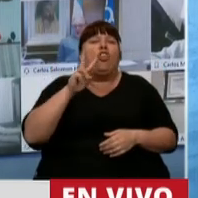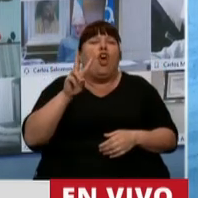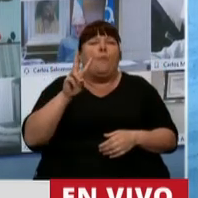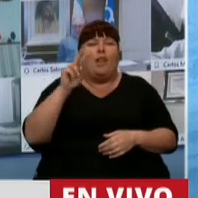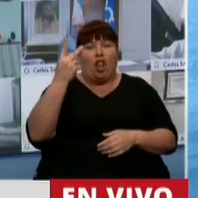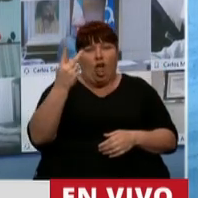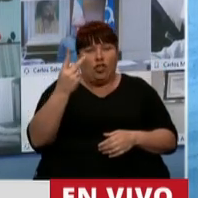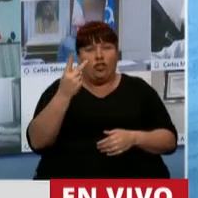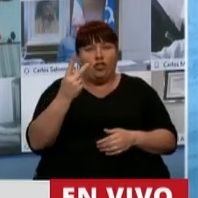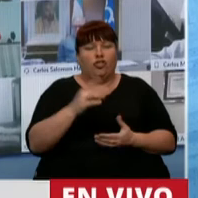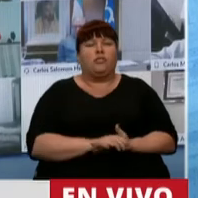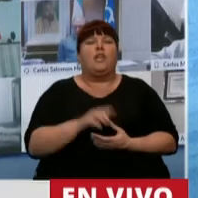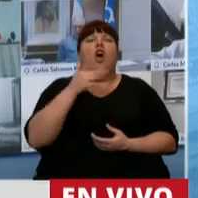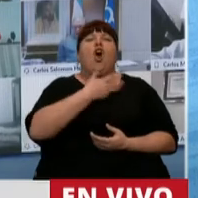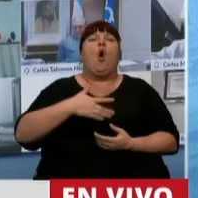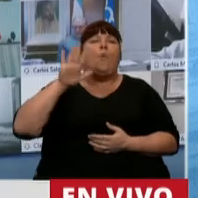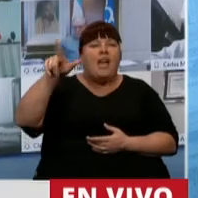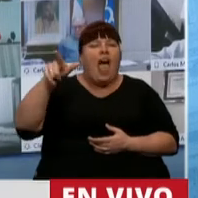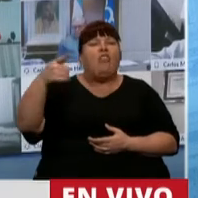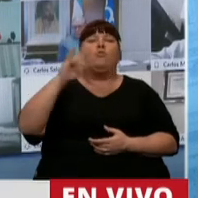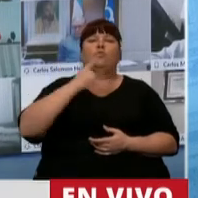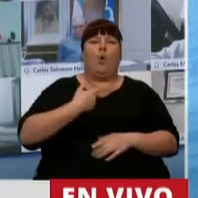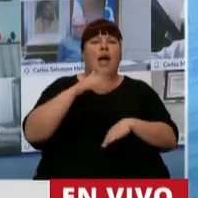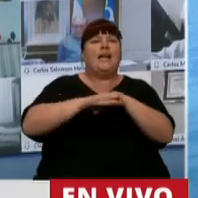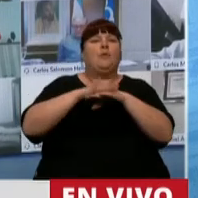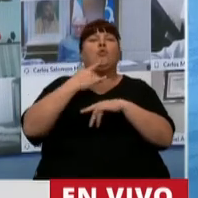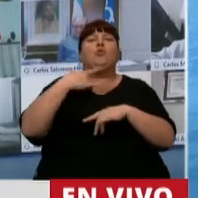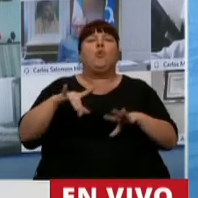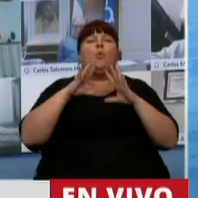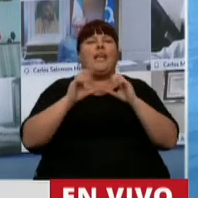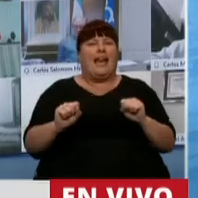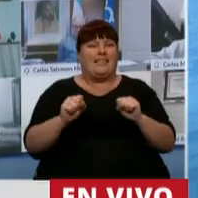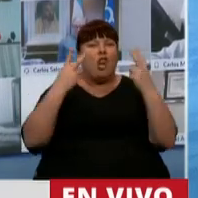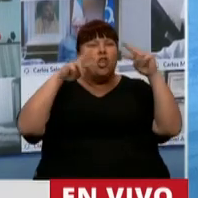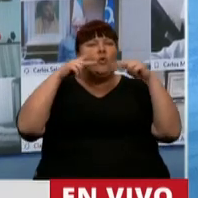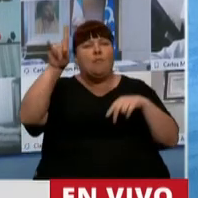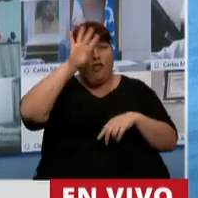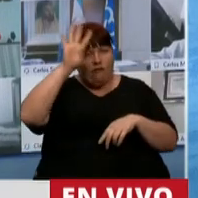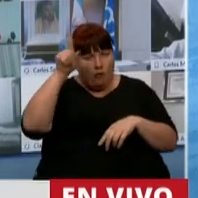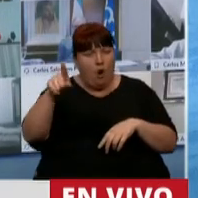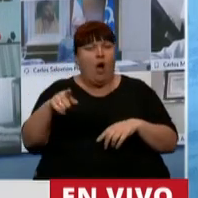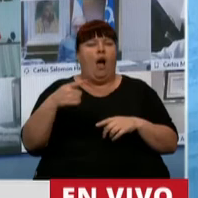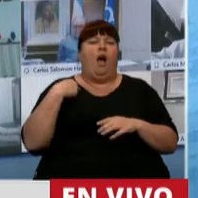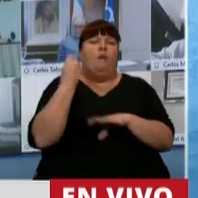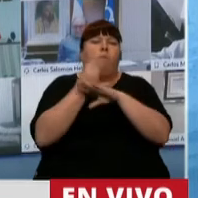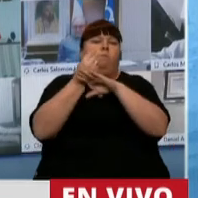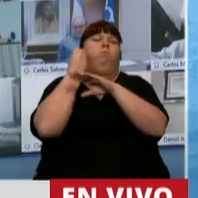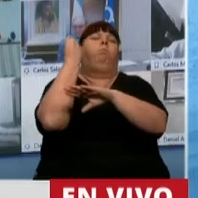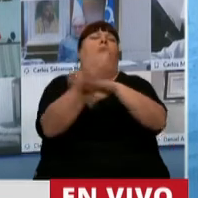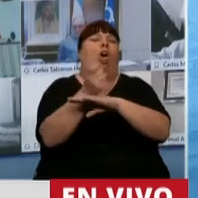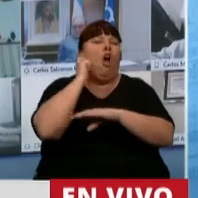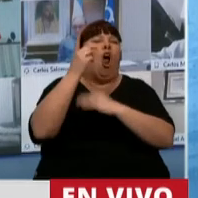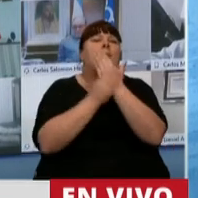2002 mi gobernador me ha dado la responsabilidad de ser el subsecretario de turismo de mi provincia y luego de muchos cargos llegué a ser